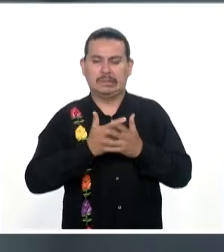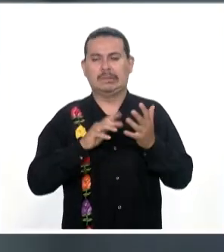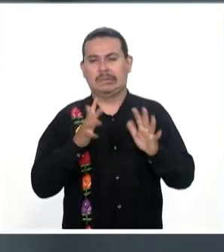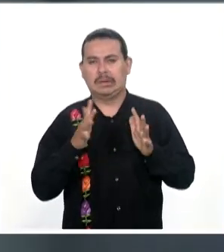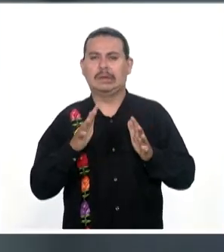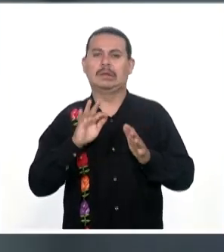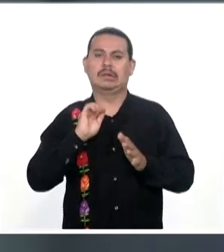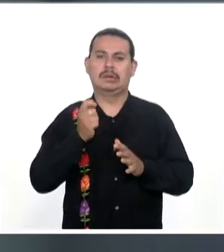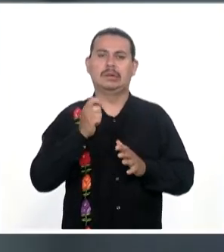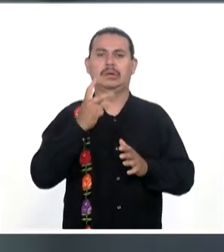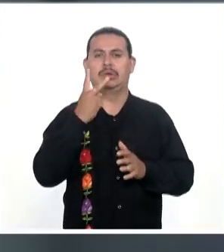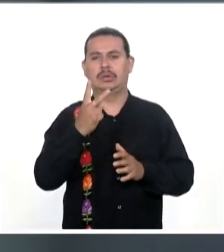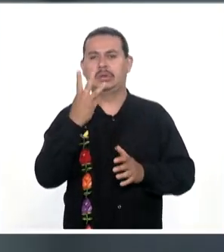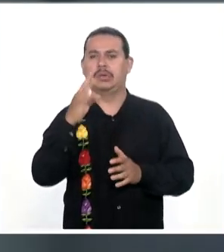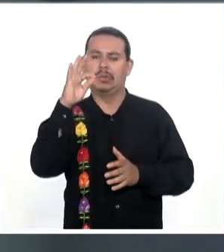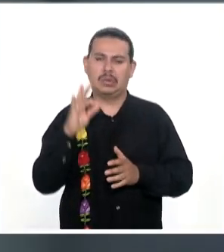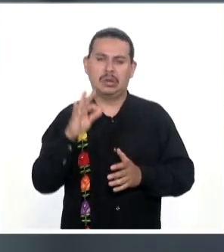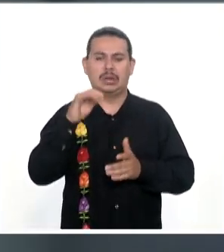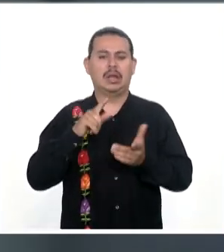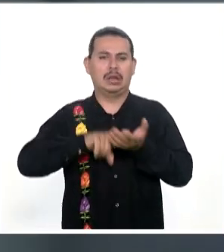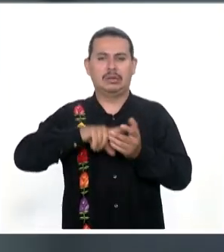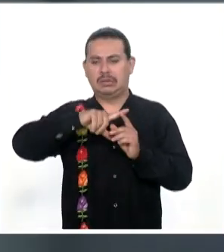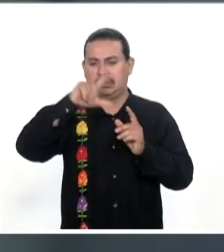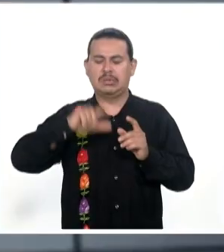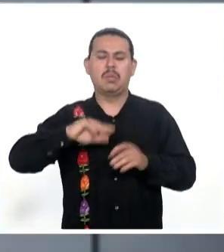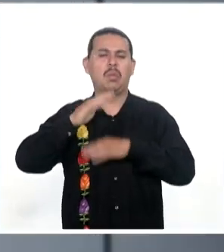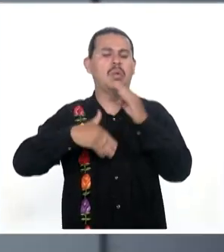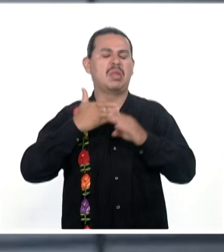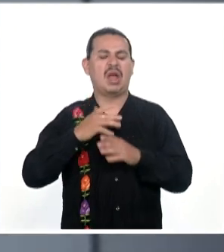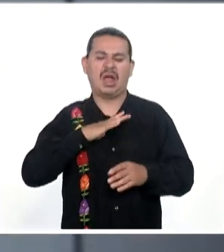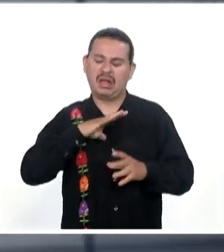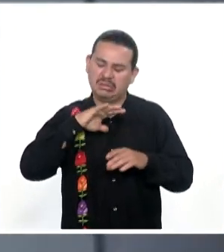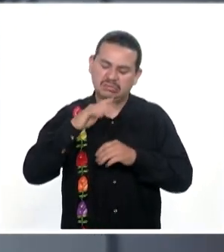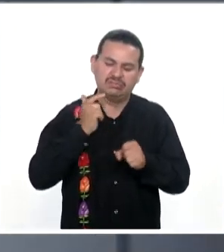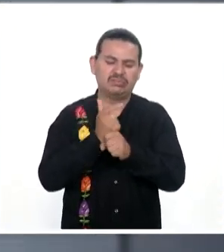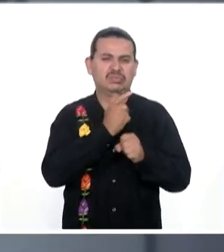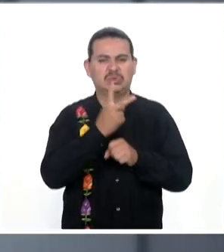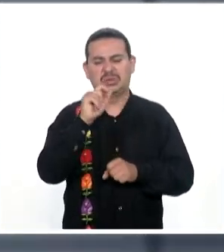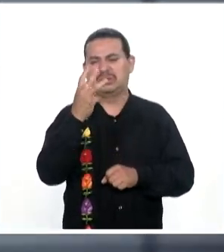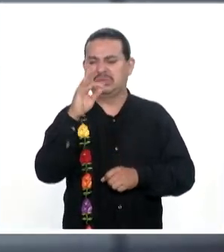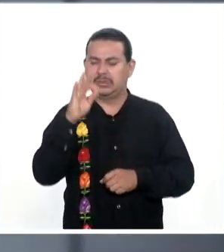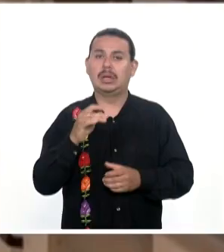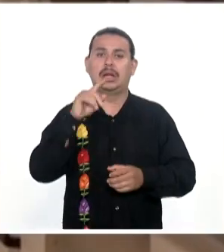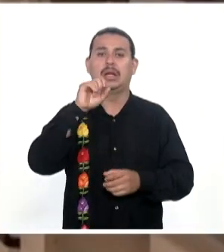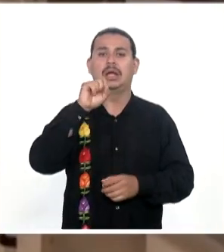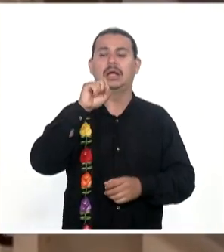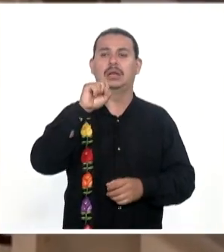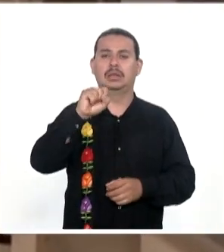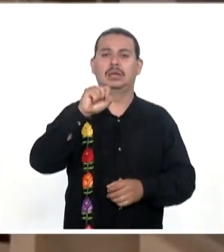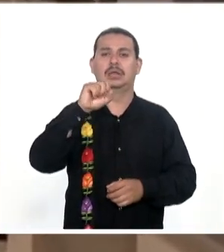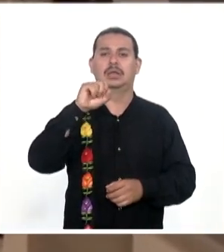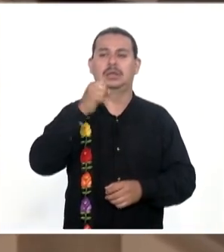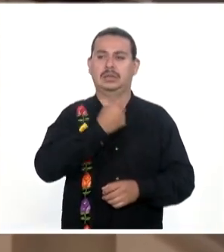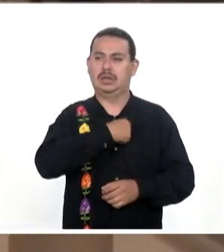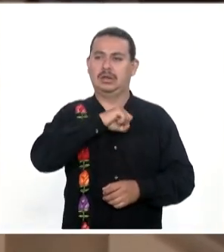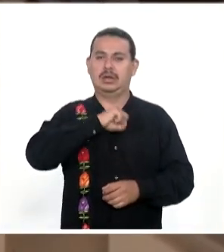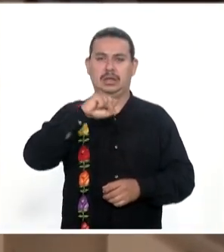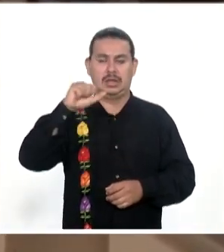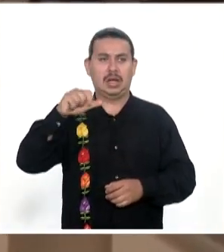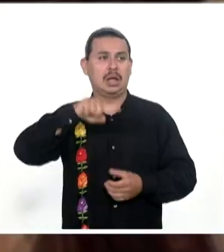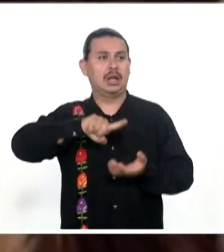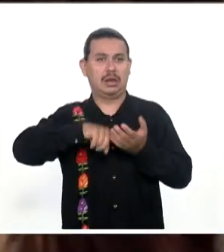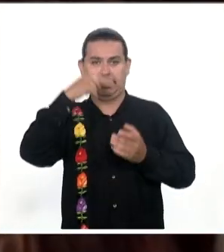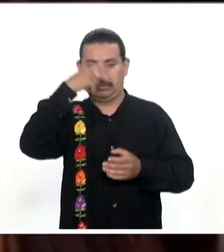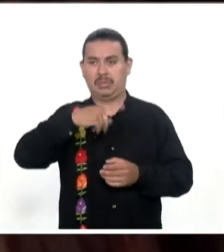prevalencia De entre Dos y tres por ciento En la población Mundial Y de acuerdo Con la Secretaría De Salud En nuestro país Se estima Que